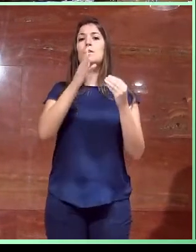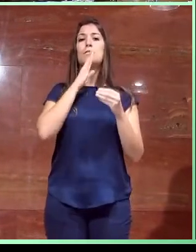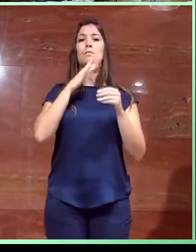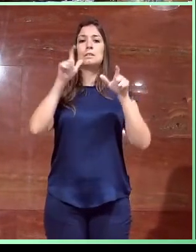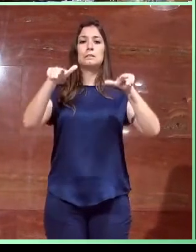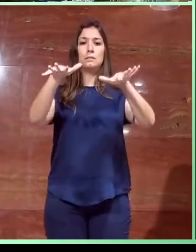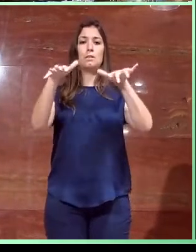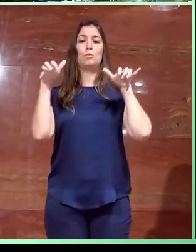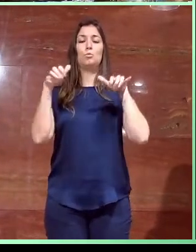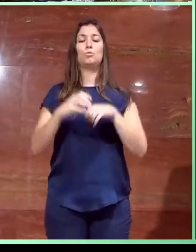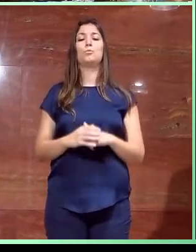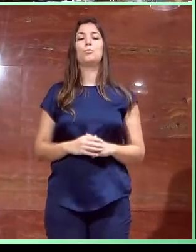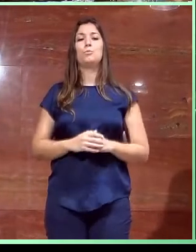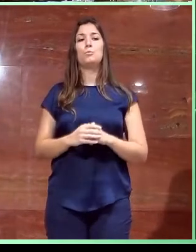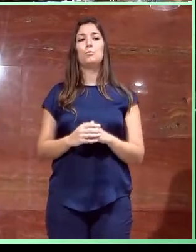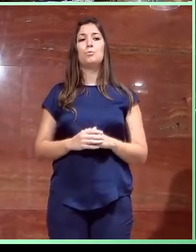actos.